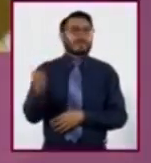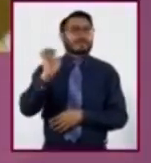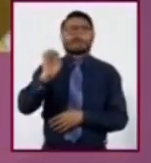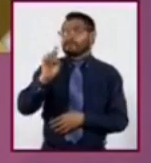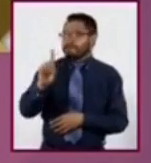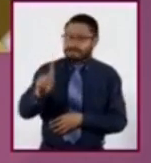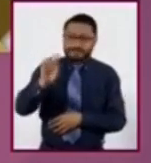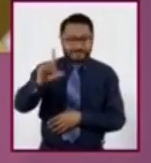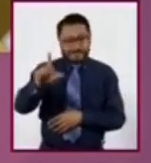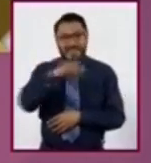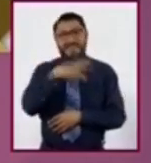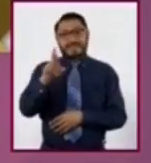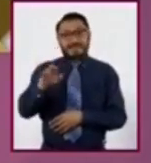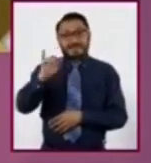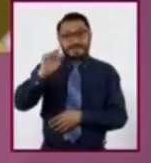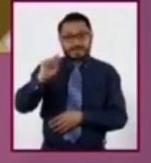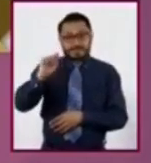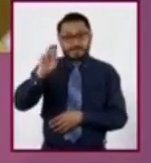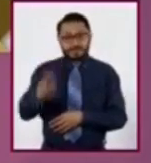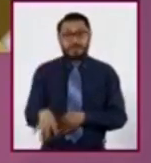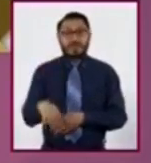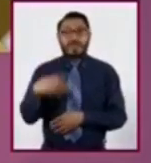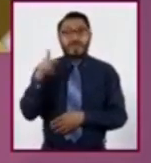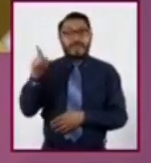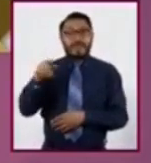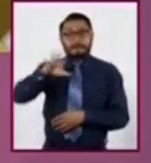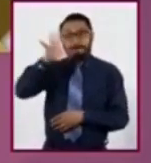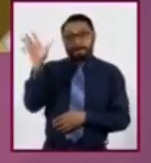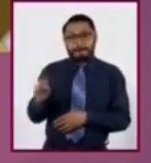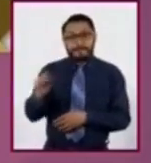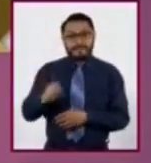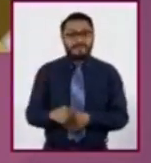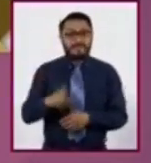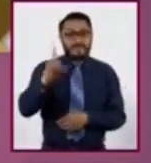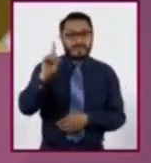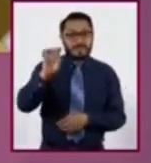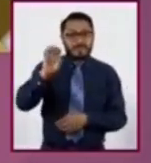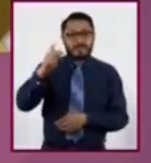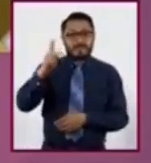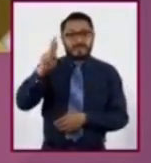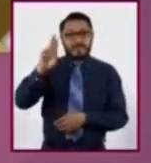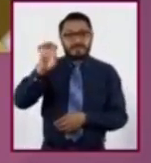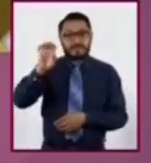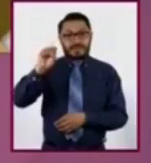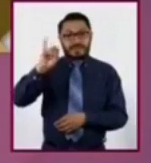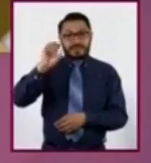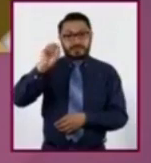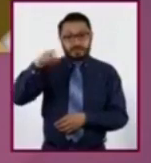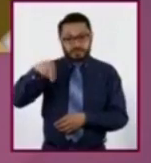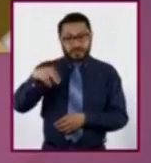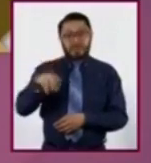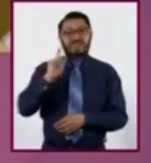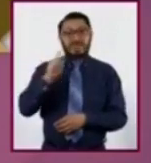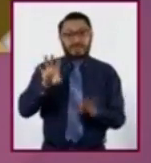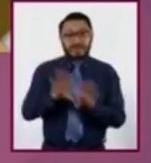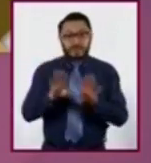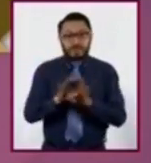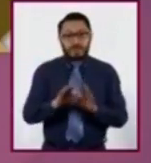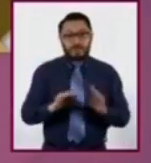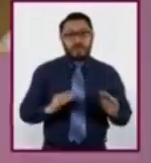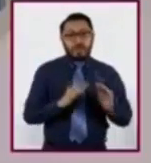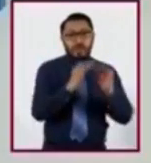Las depresiones son áreas del relieve caracterizadas por tener una altura menor que la de las regiones que la rodean,